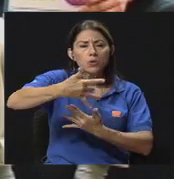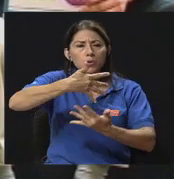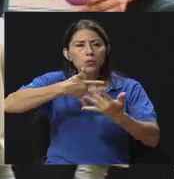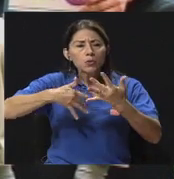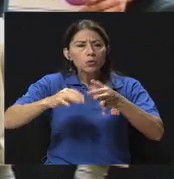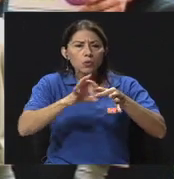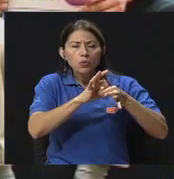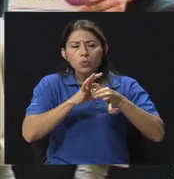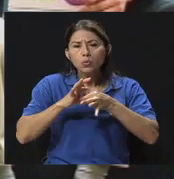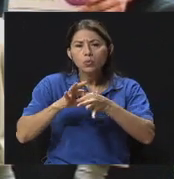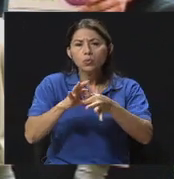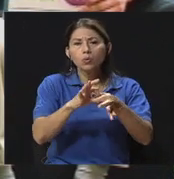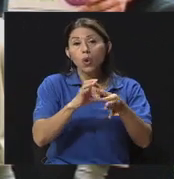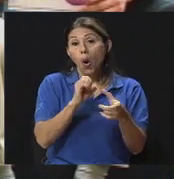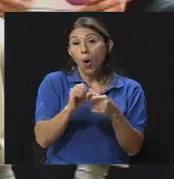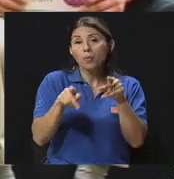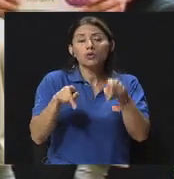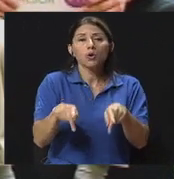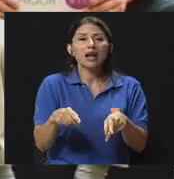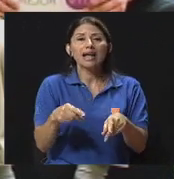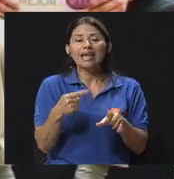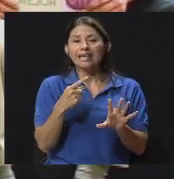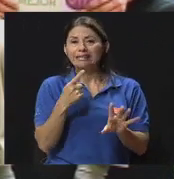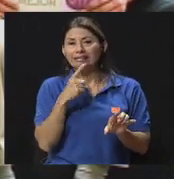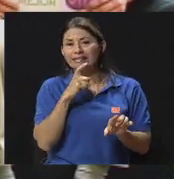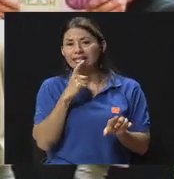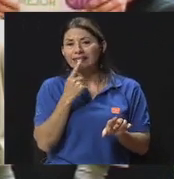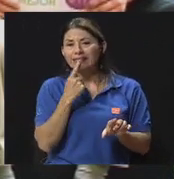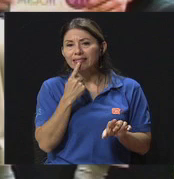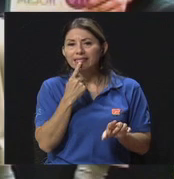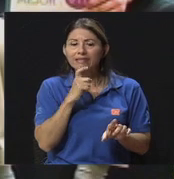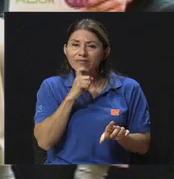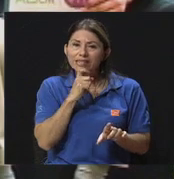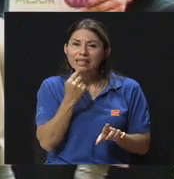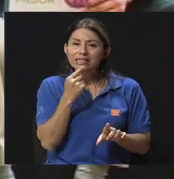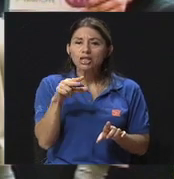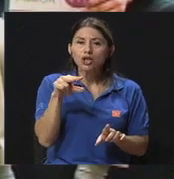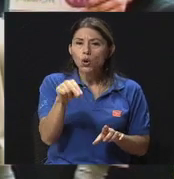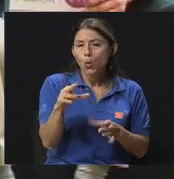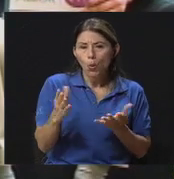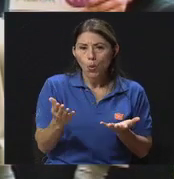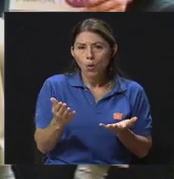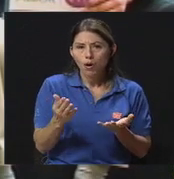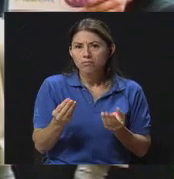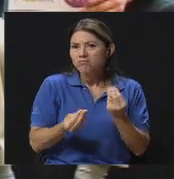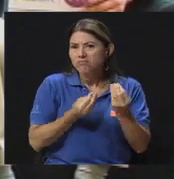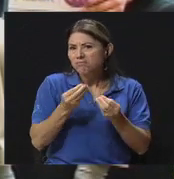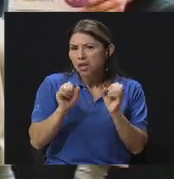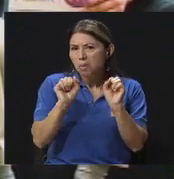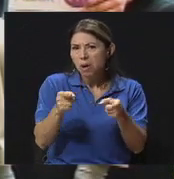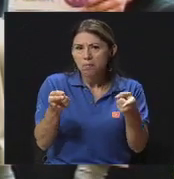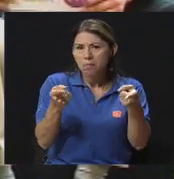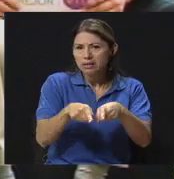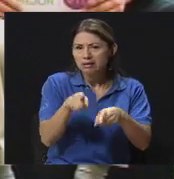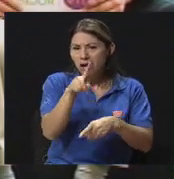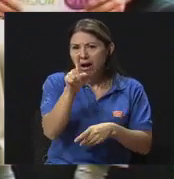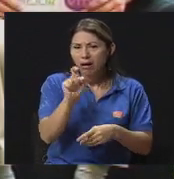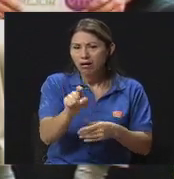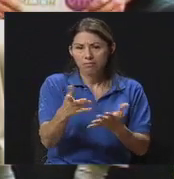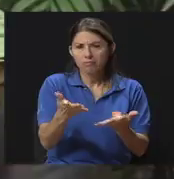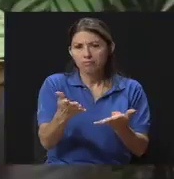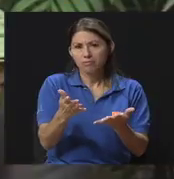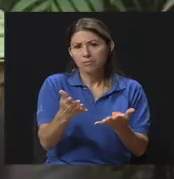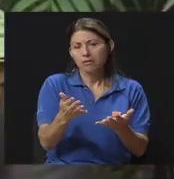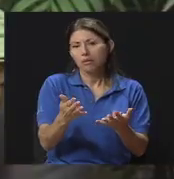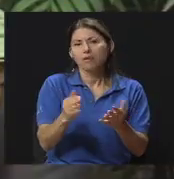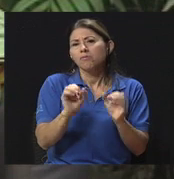decir no a algo o a alguien, ¿verdad? Cuando se le sugiere. ¿Qué podría eventualmente pasar en términos ya más propiamente de la salud,